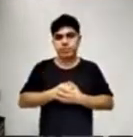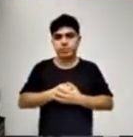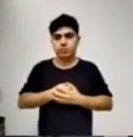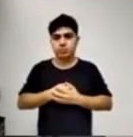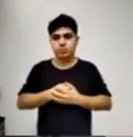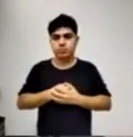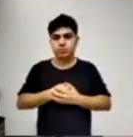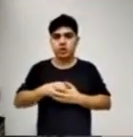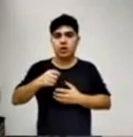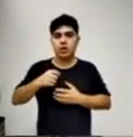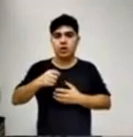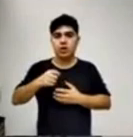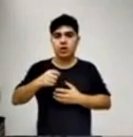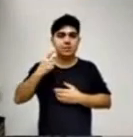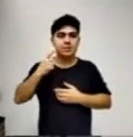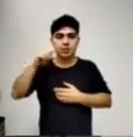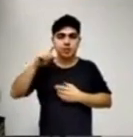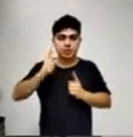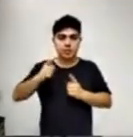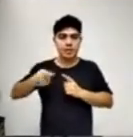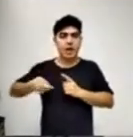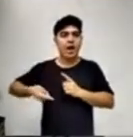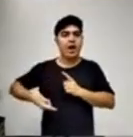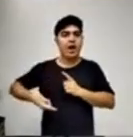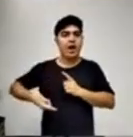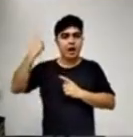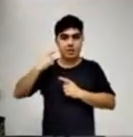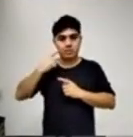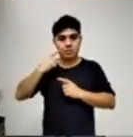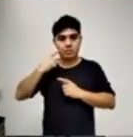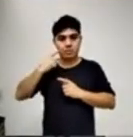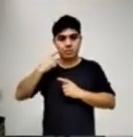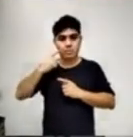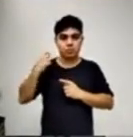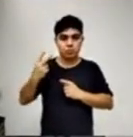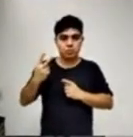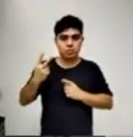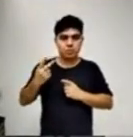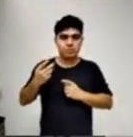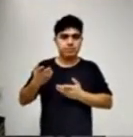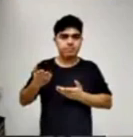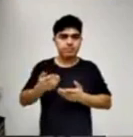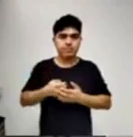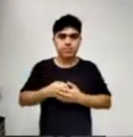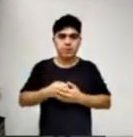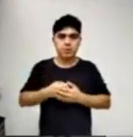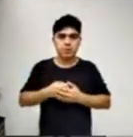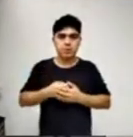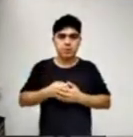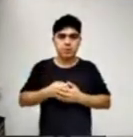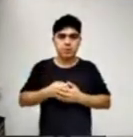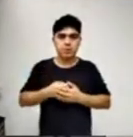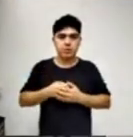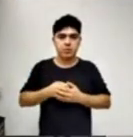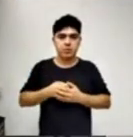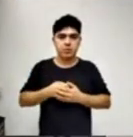intendente, como el intendente que estuvo anteriormente, está siendo evaluado por